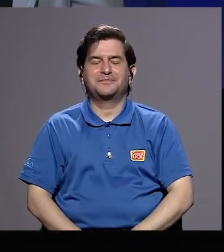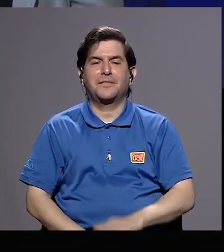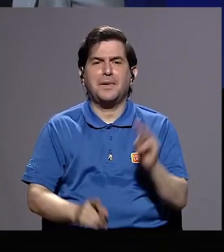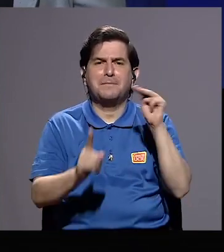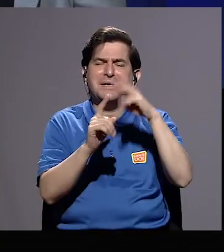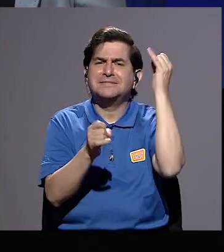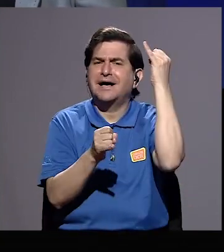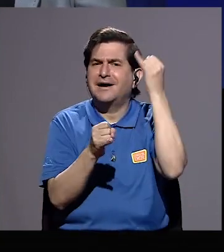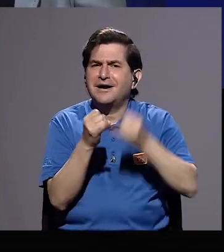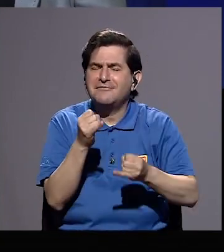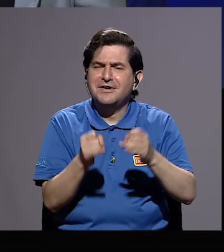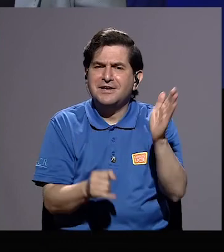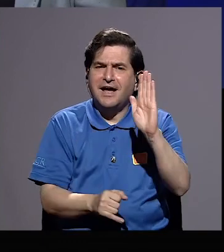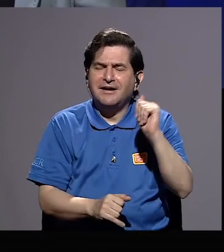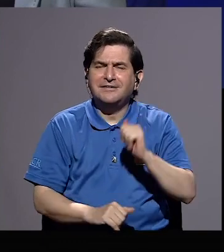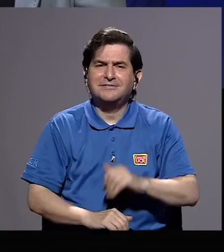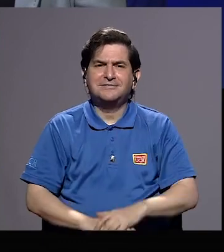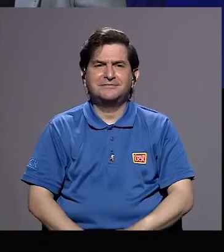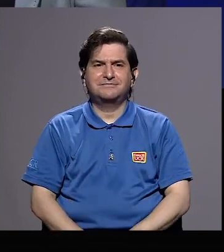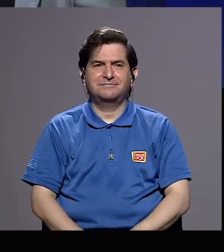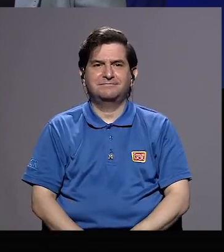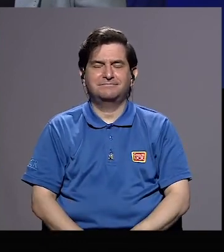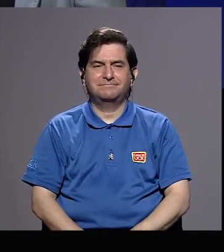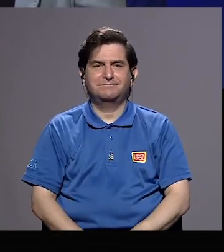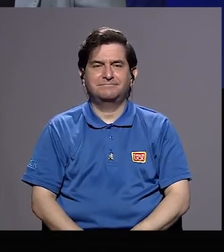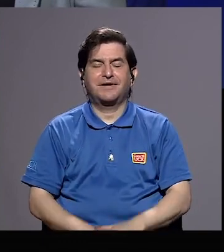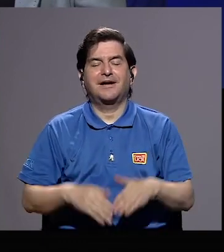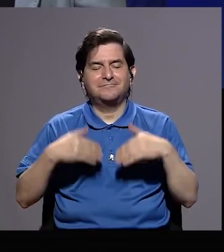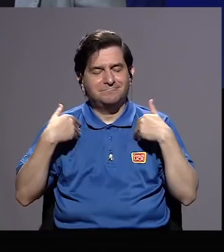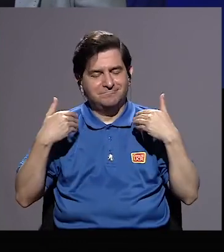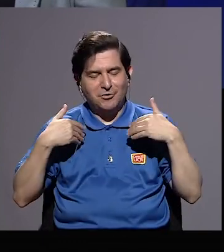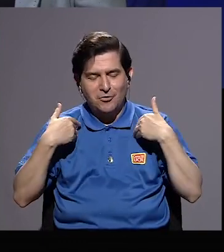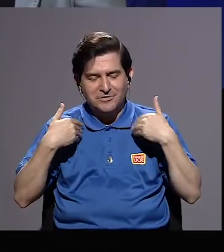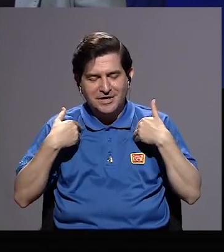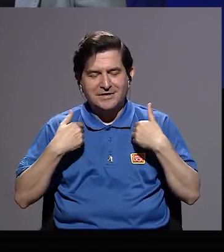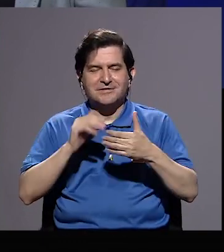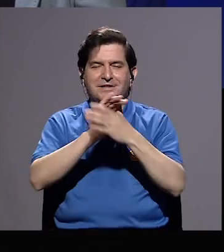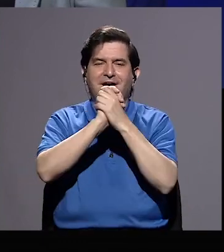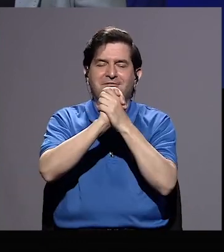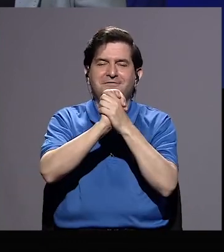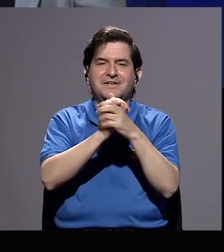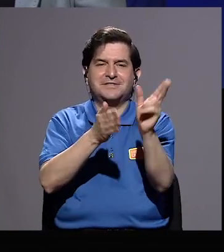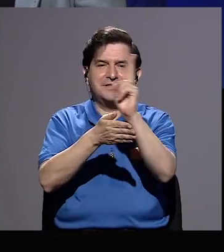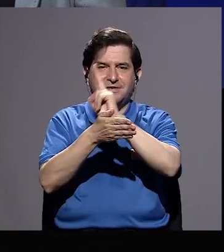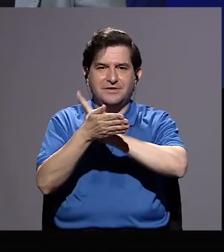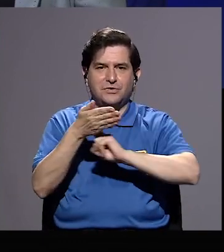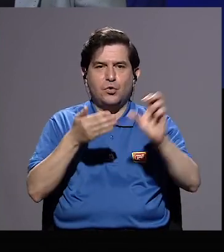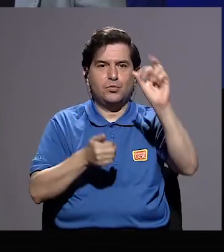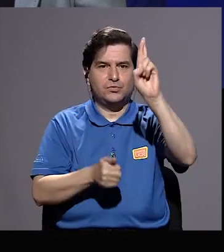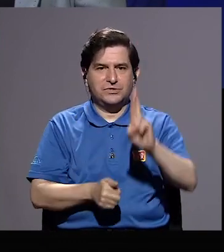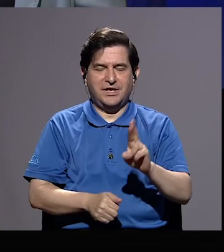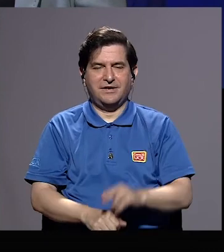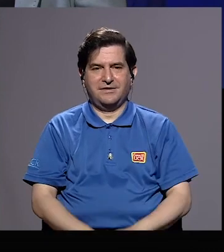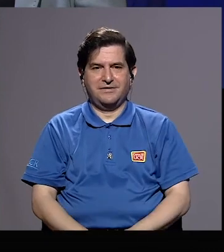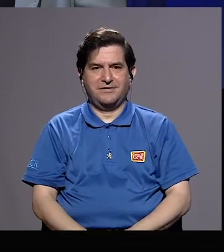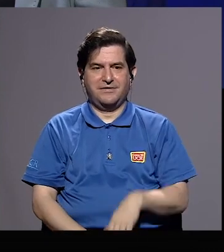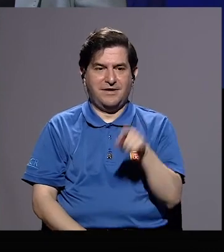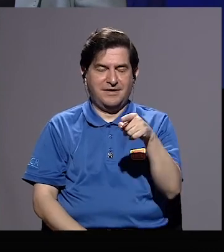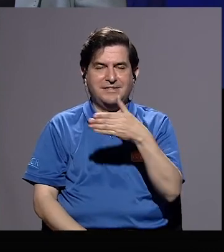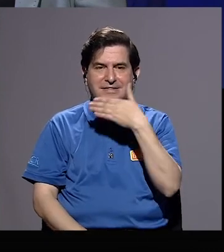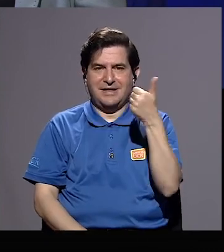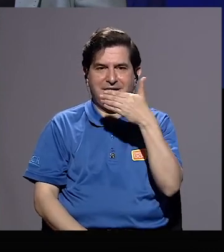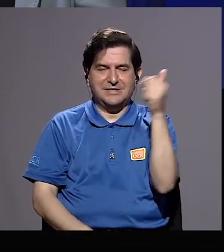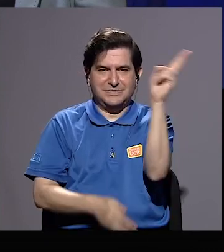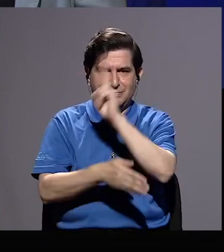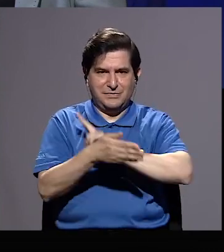¿Algún mensaje final para despedirnos? Bueno, muy contenta. Felicito a la Universidad de Costa Rica porque es una